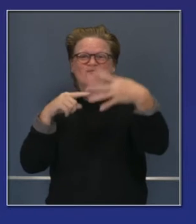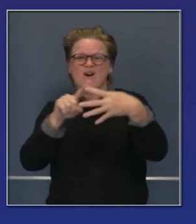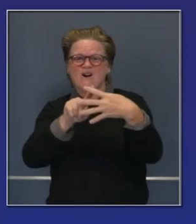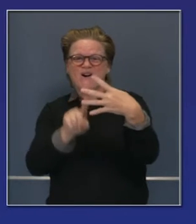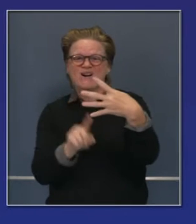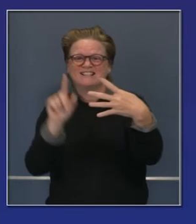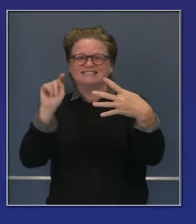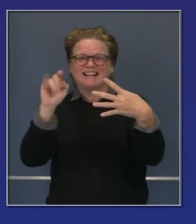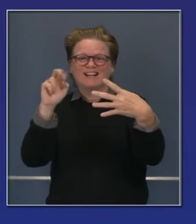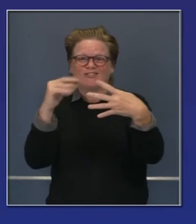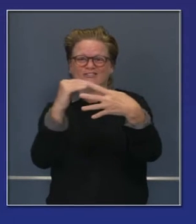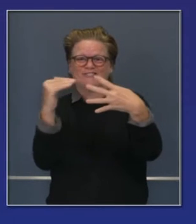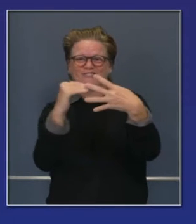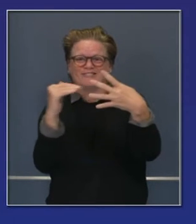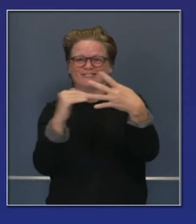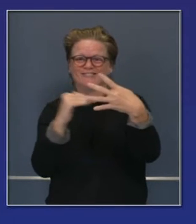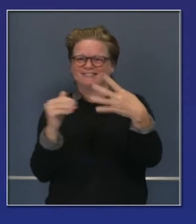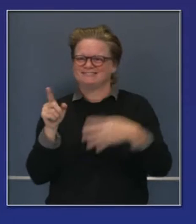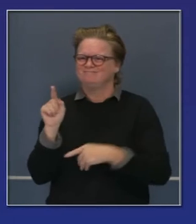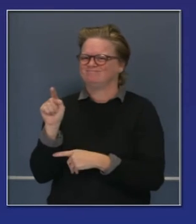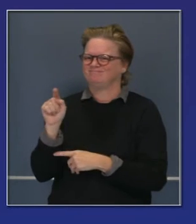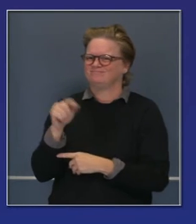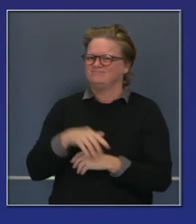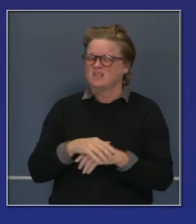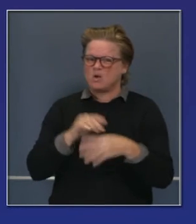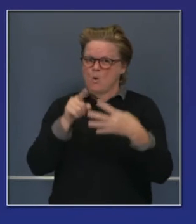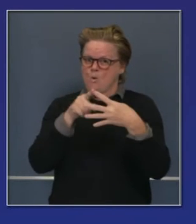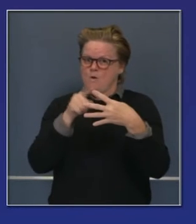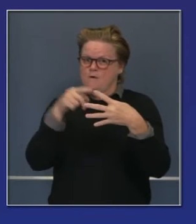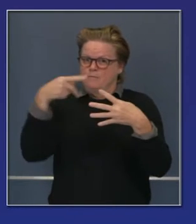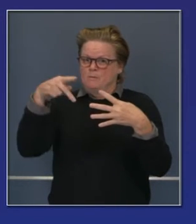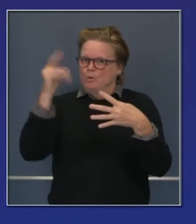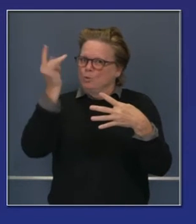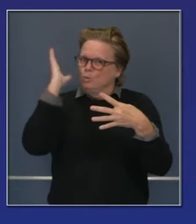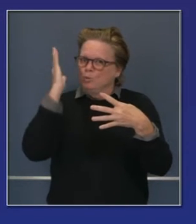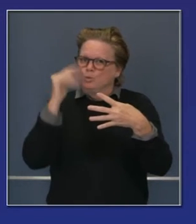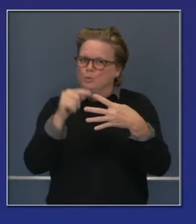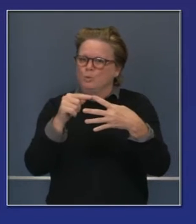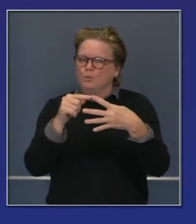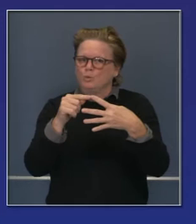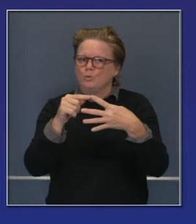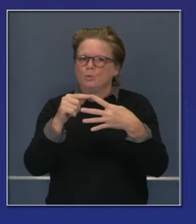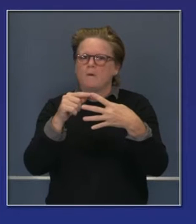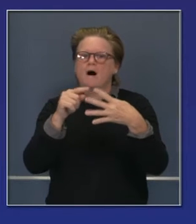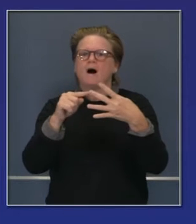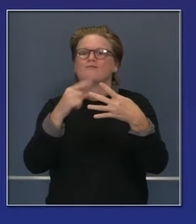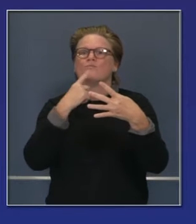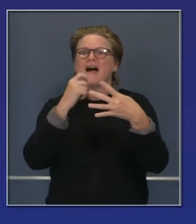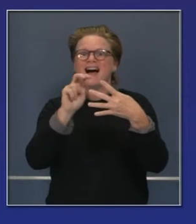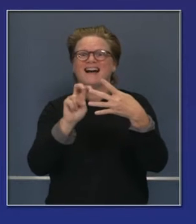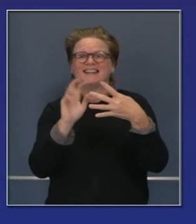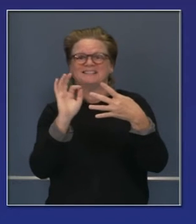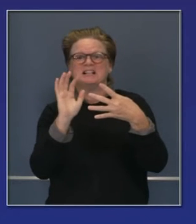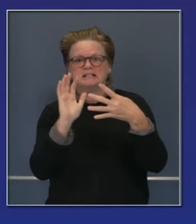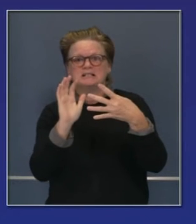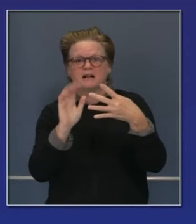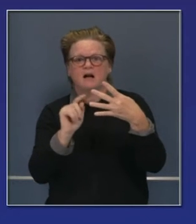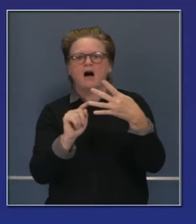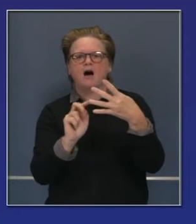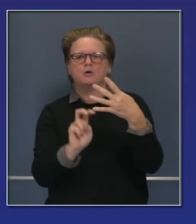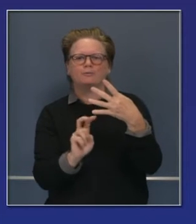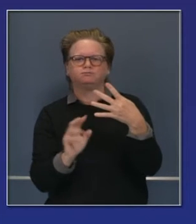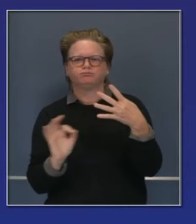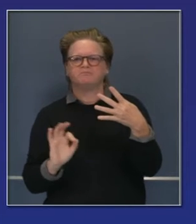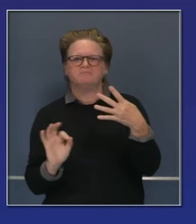acordarán que implementamos este sistema de niveles con colores. El más restrictivo es el morado y el amarillo menos